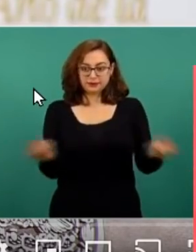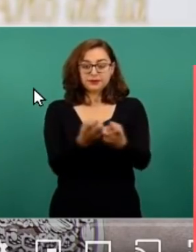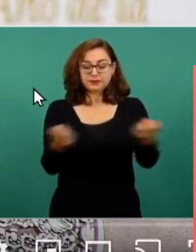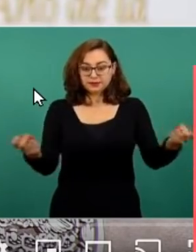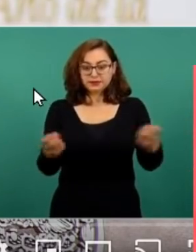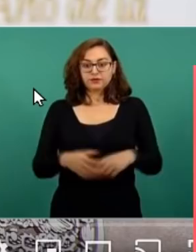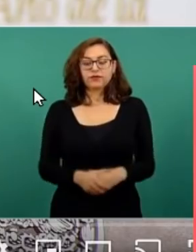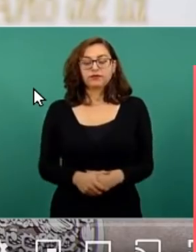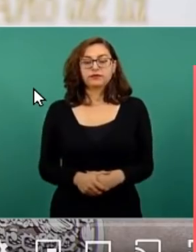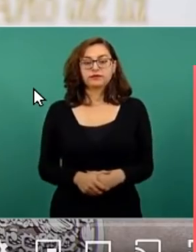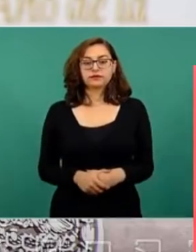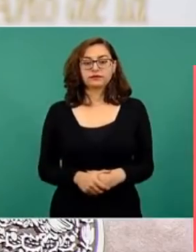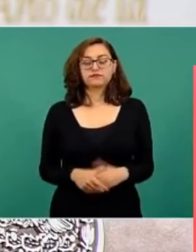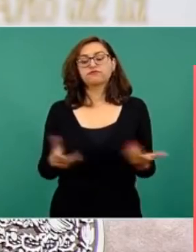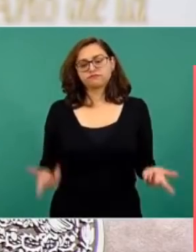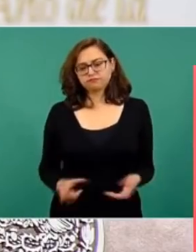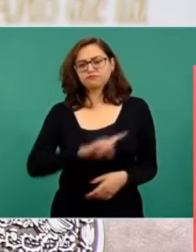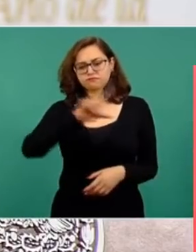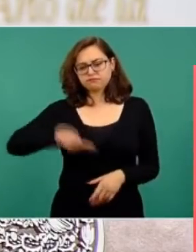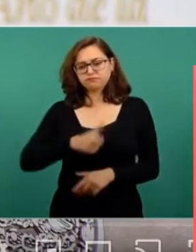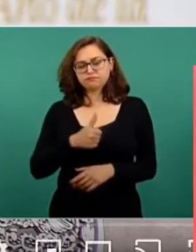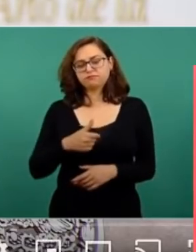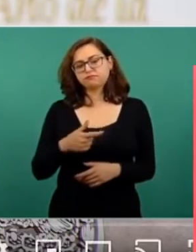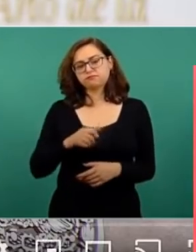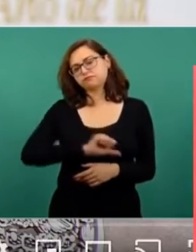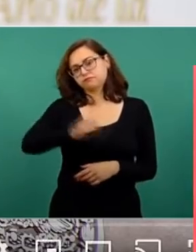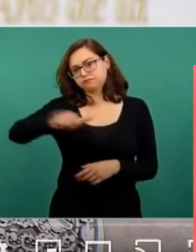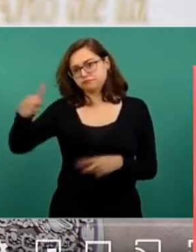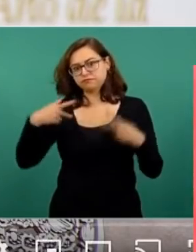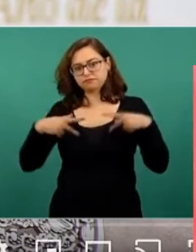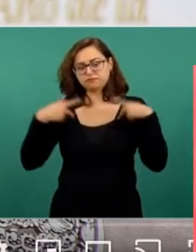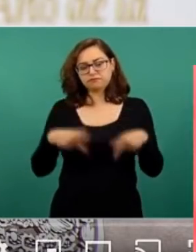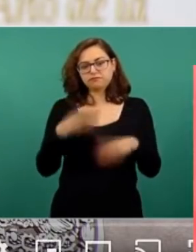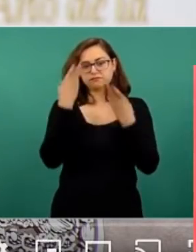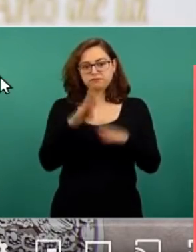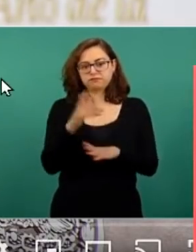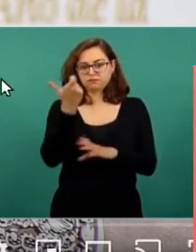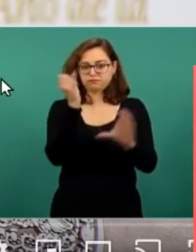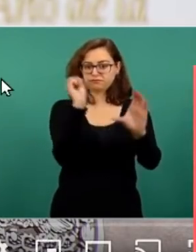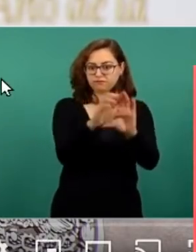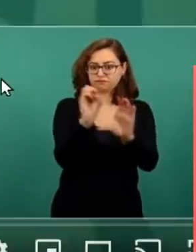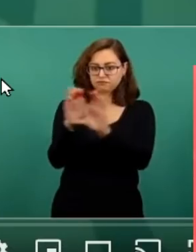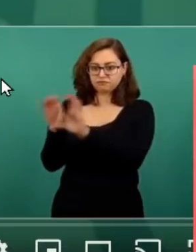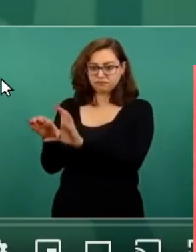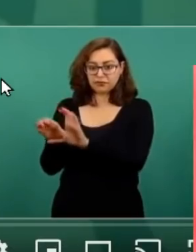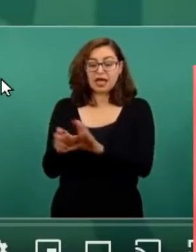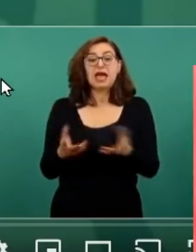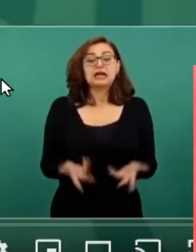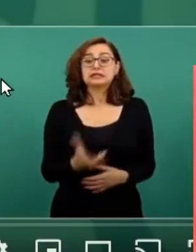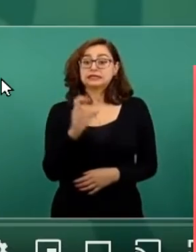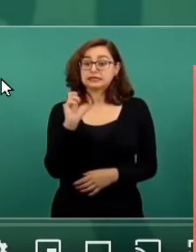y el resto será dispersado a través de sus cuentas bancarias. Sólo 60 que no pudieron